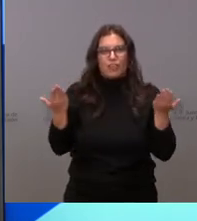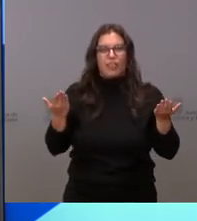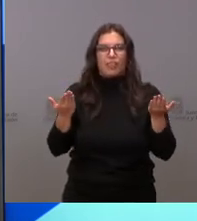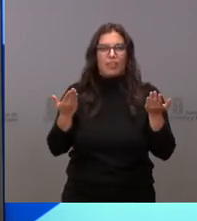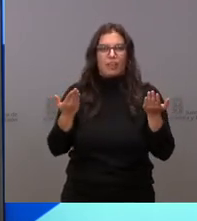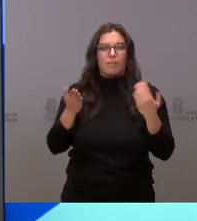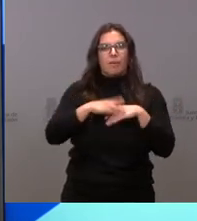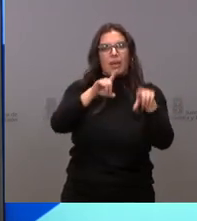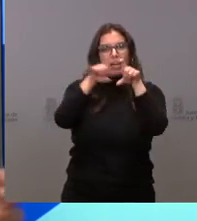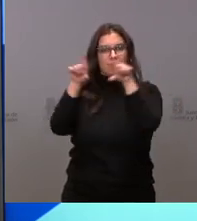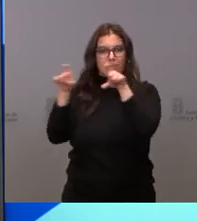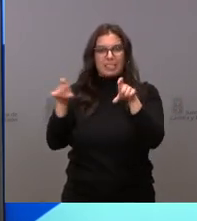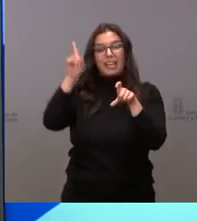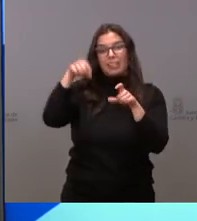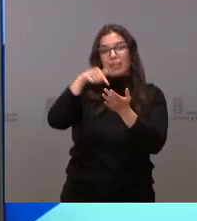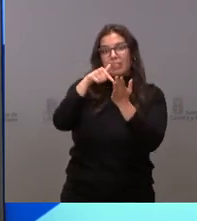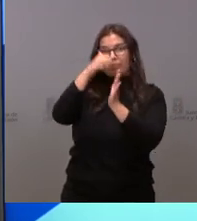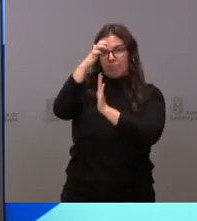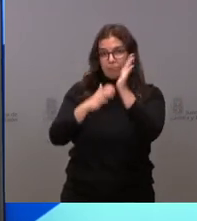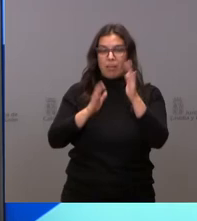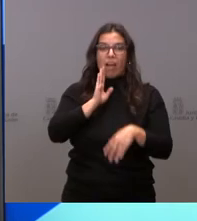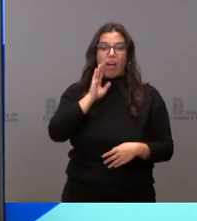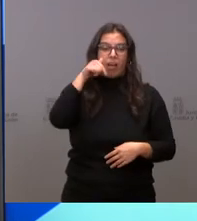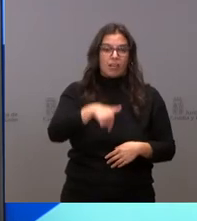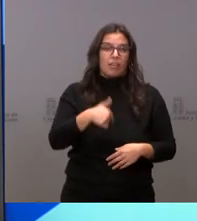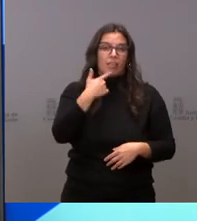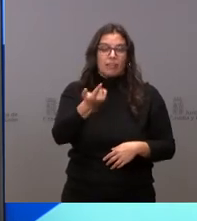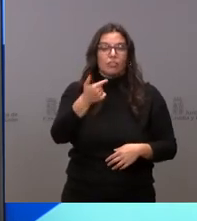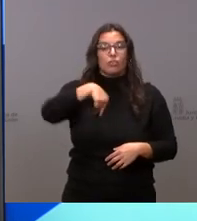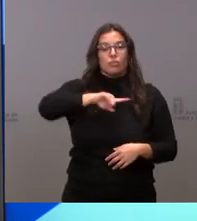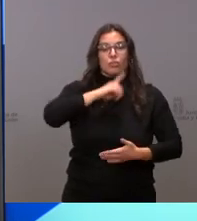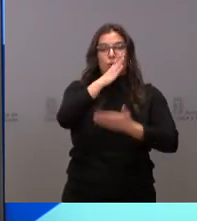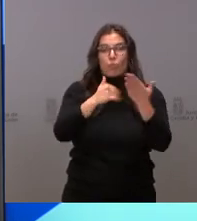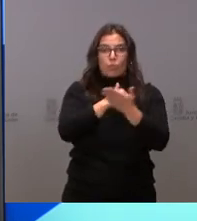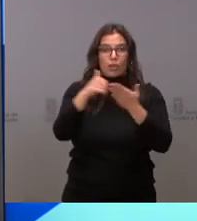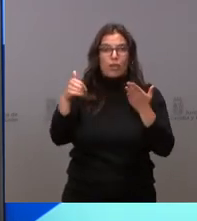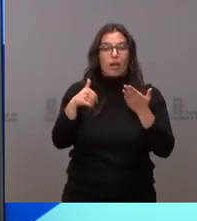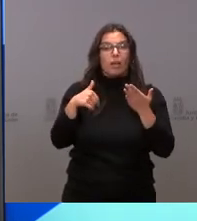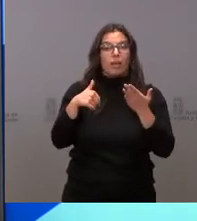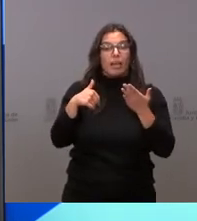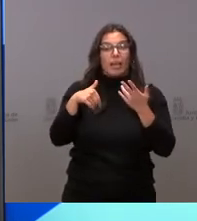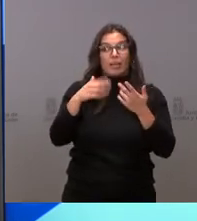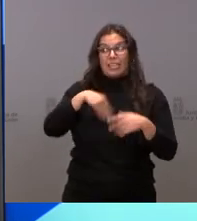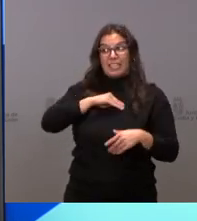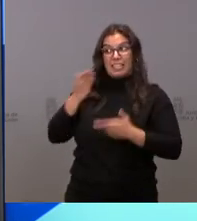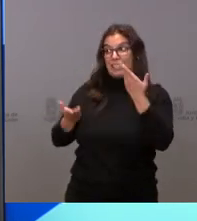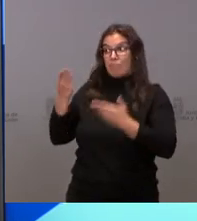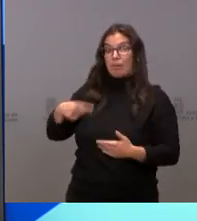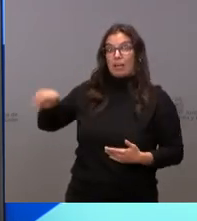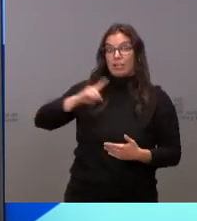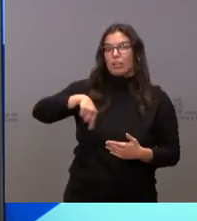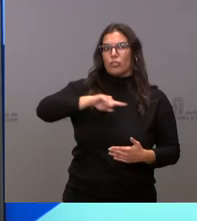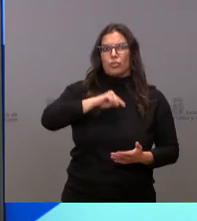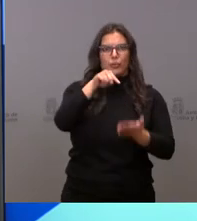y, además, un clima de rebaja fiscal. Como se ha dicho, la NOS es la comunidad autónoma que más puntos ha avanzado en toda España en el índice de